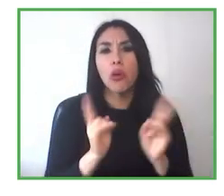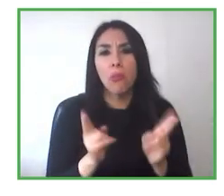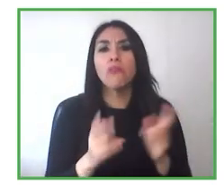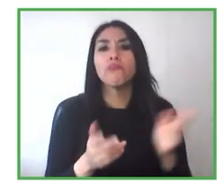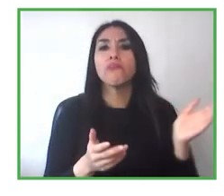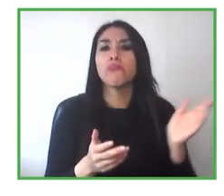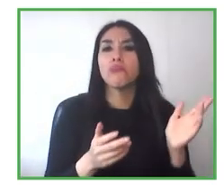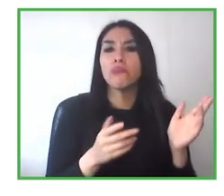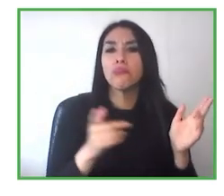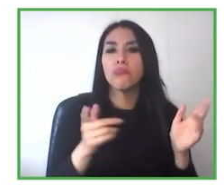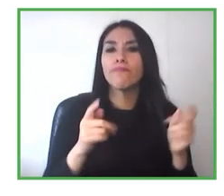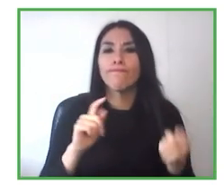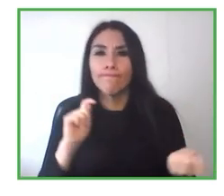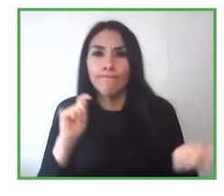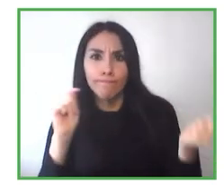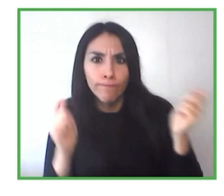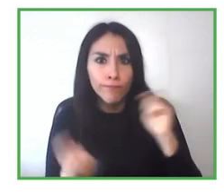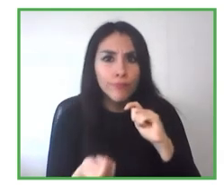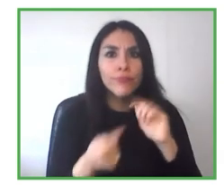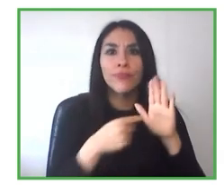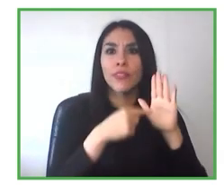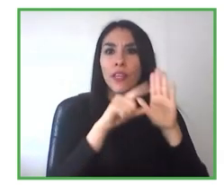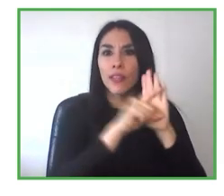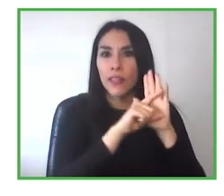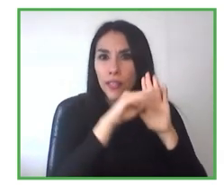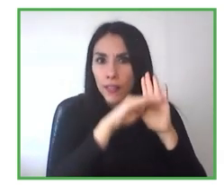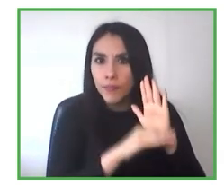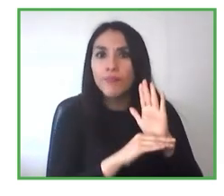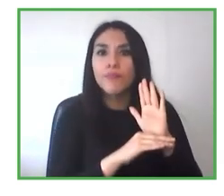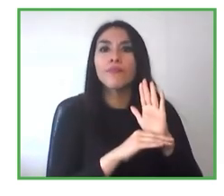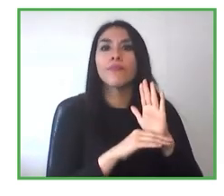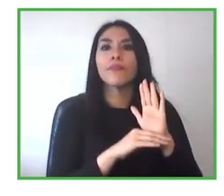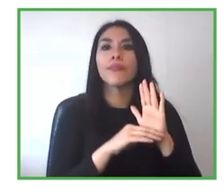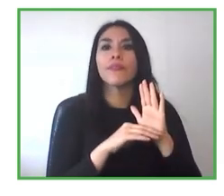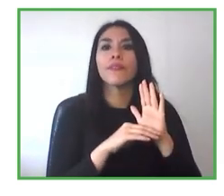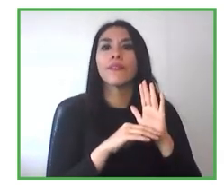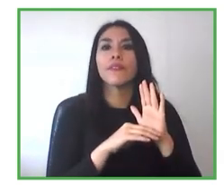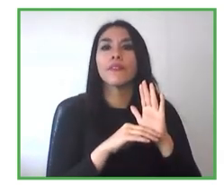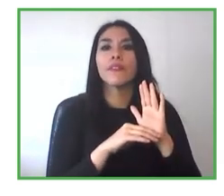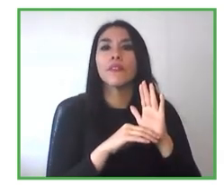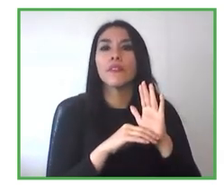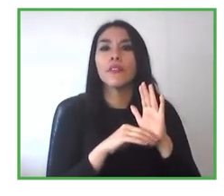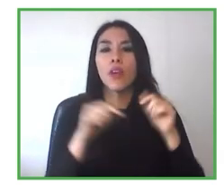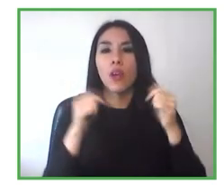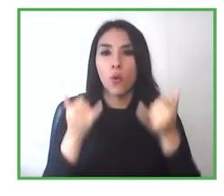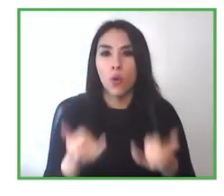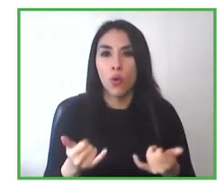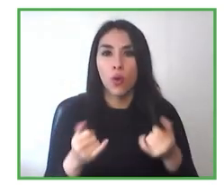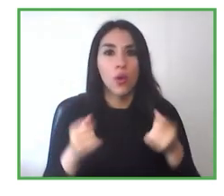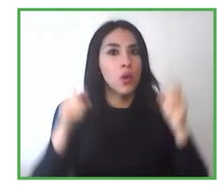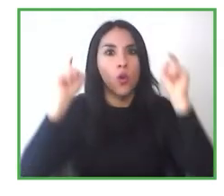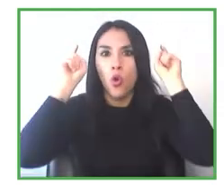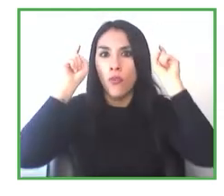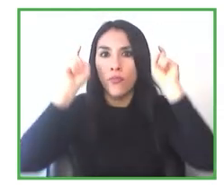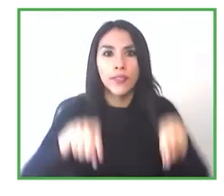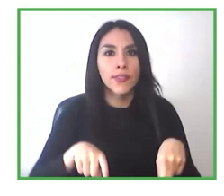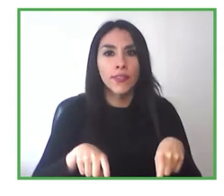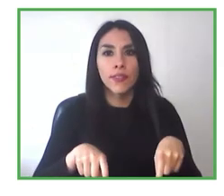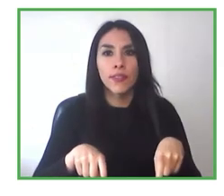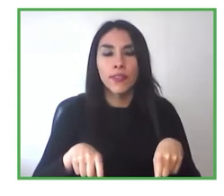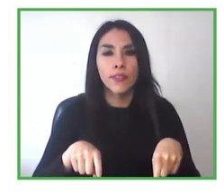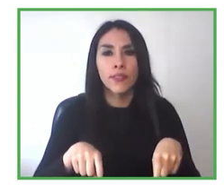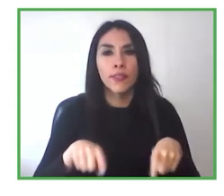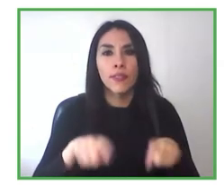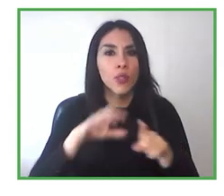les contaba en mi exposición al inicio, donde va a obligar que las empresas, con más de 100 trabajadores, el próximo